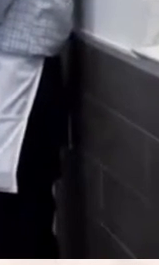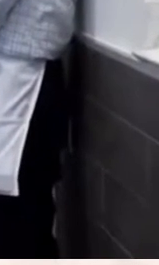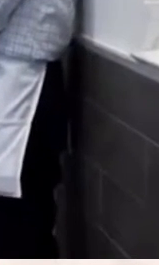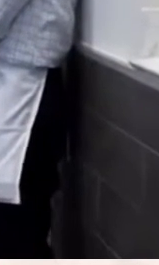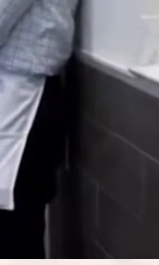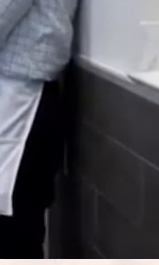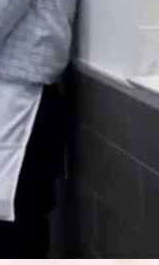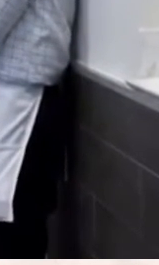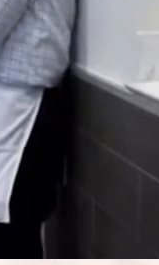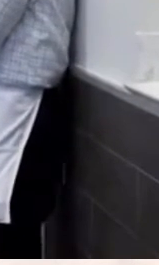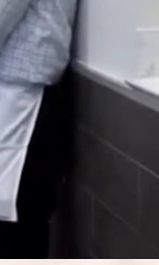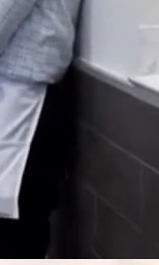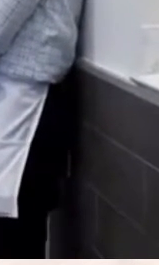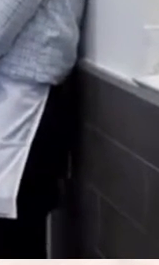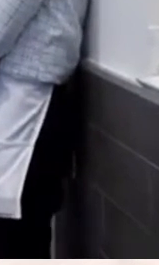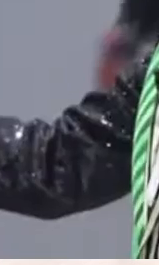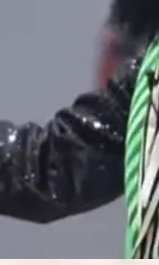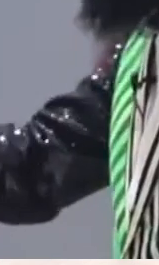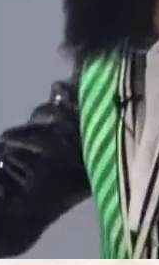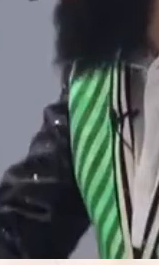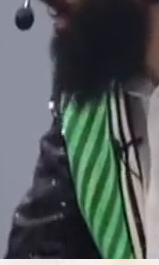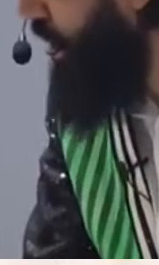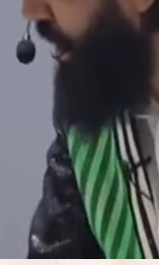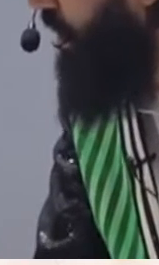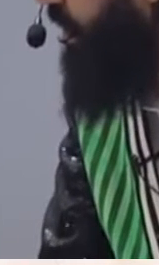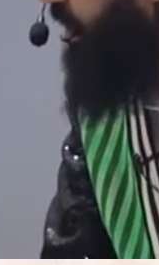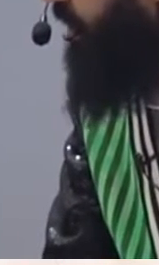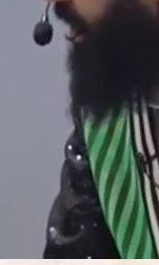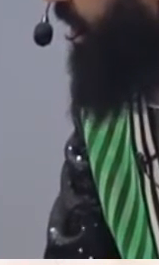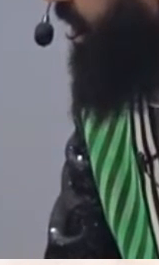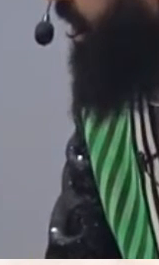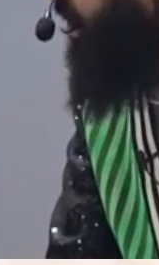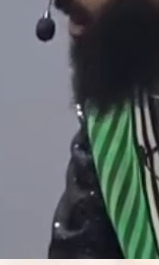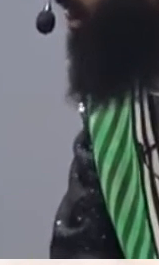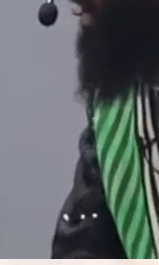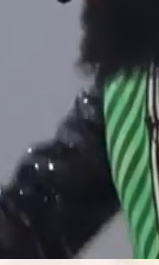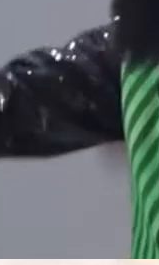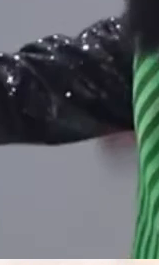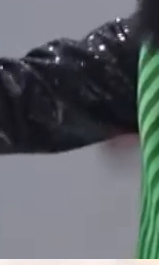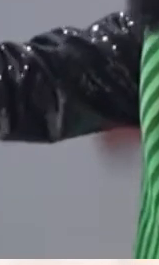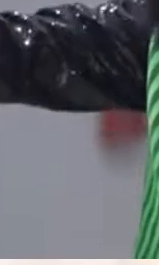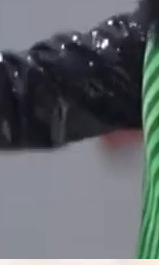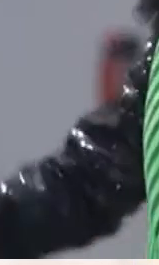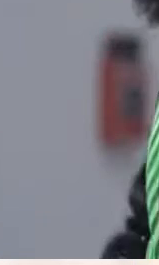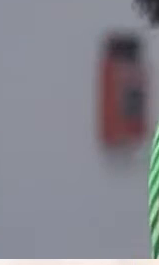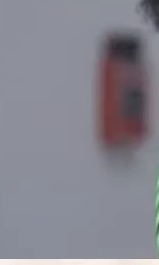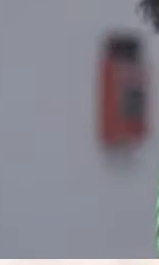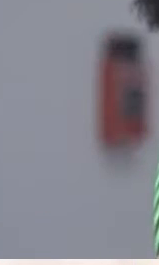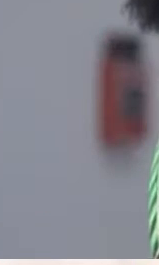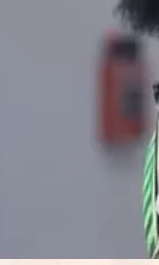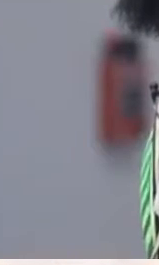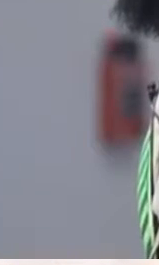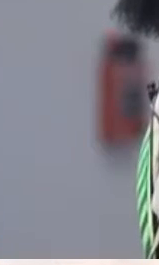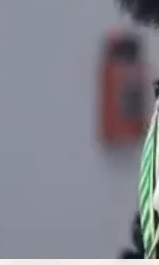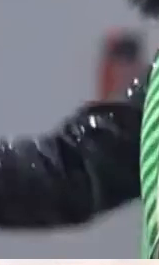Porque si él hubiera ahorrado los últimos tres meses, le hubiera pedido el día de hoy y se hubiera sentado aquí. No, él no tiene hambre, él está cómodo donde está.